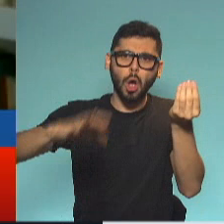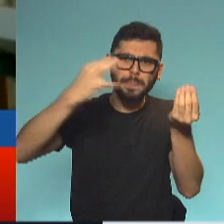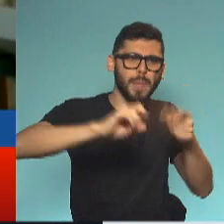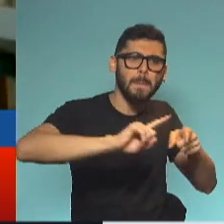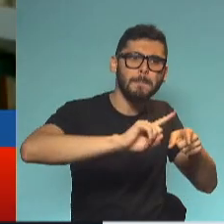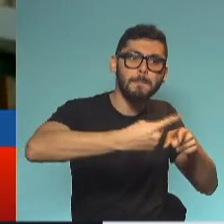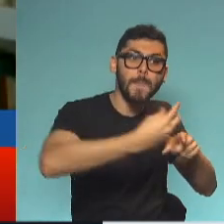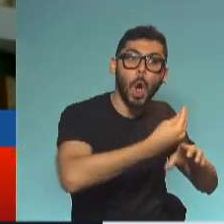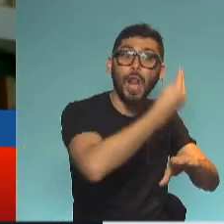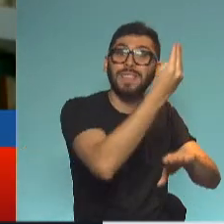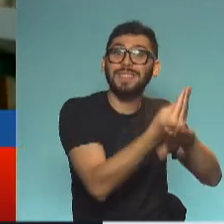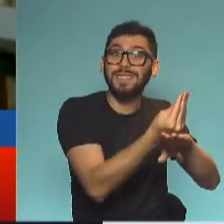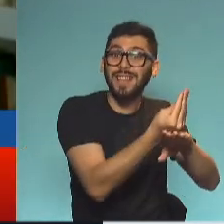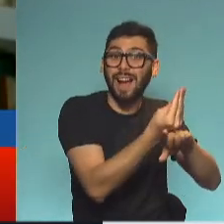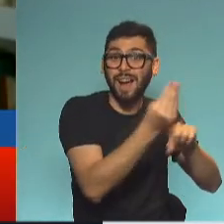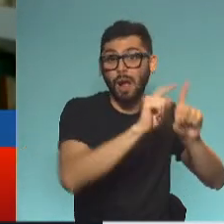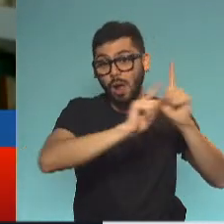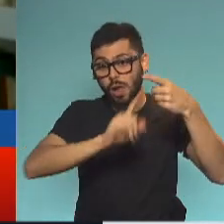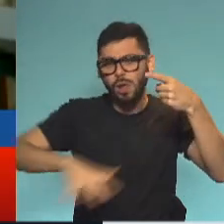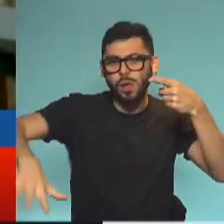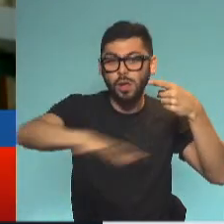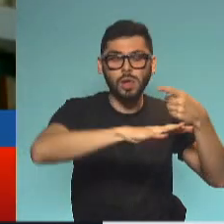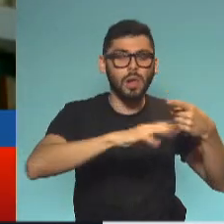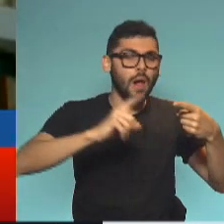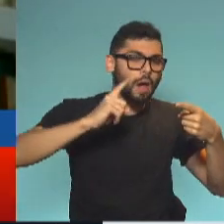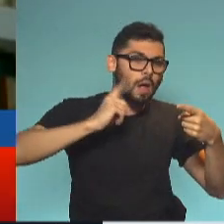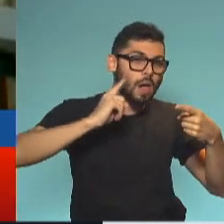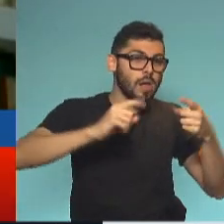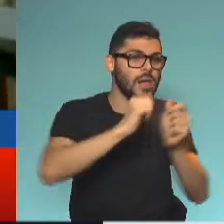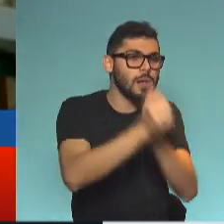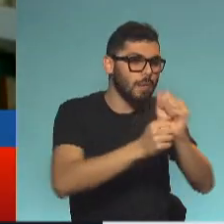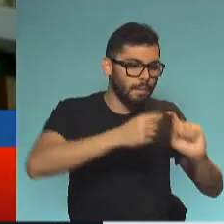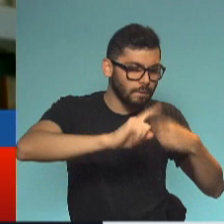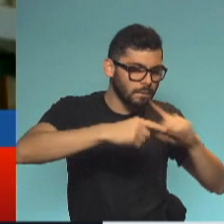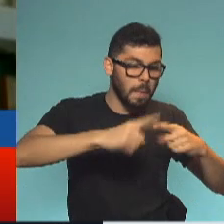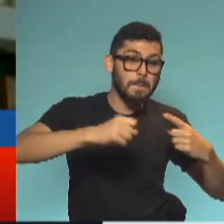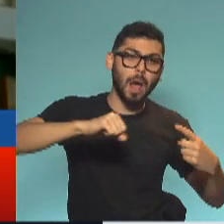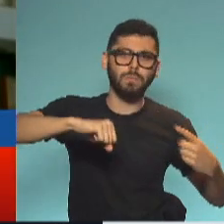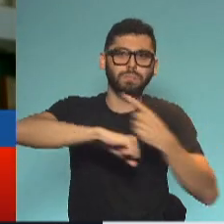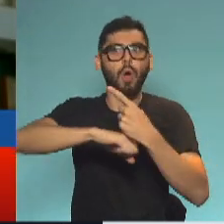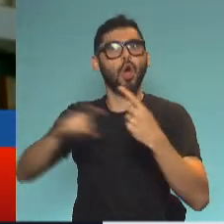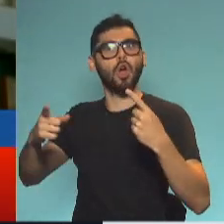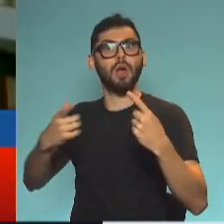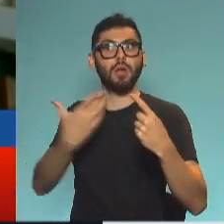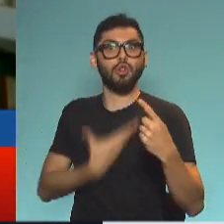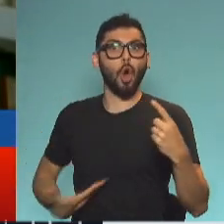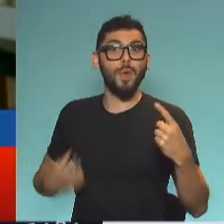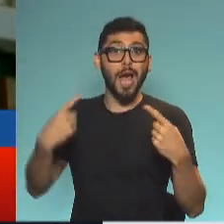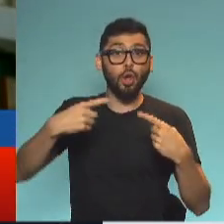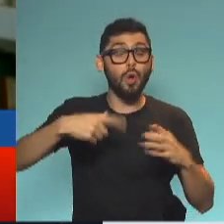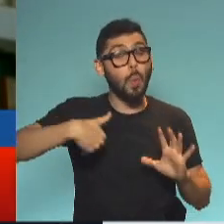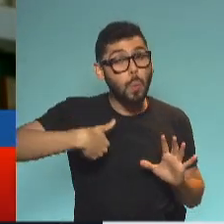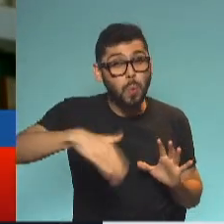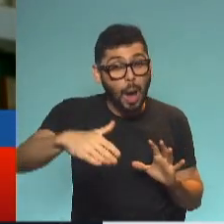que intente poner de pica a los sectores empresarios contra el gobierno nacional y popular. Se van a vivir momentos